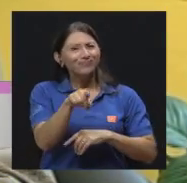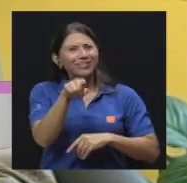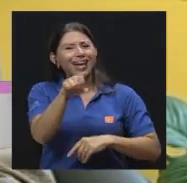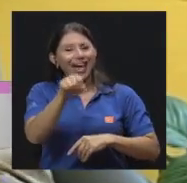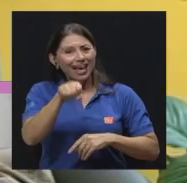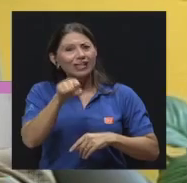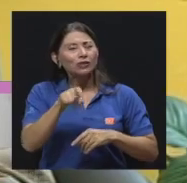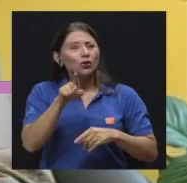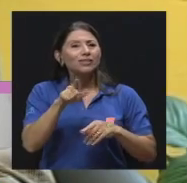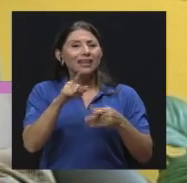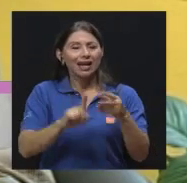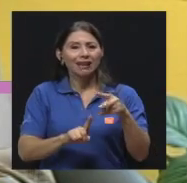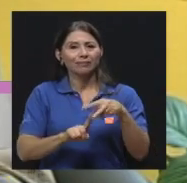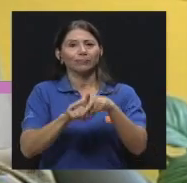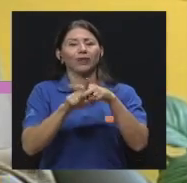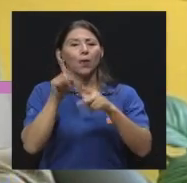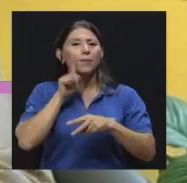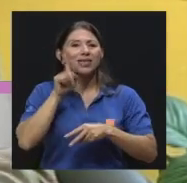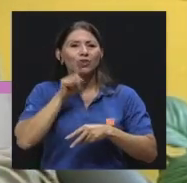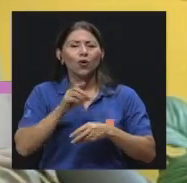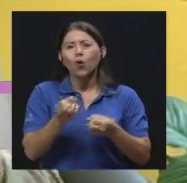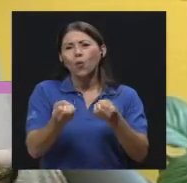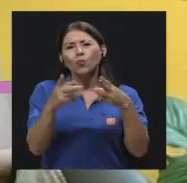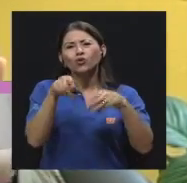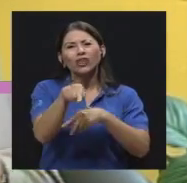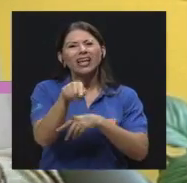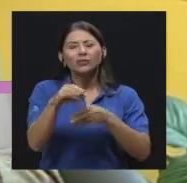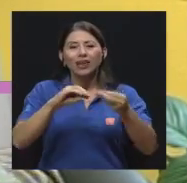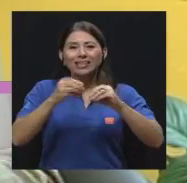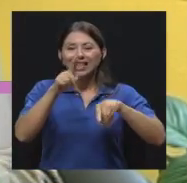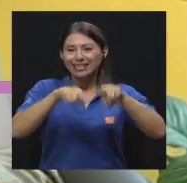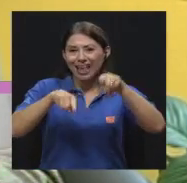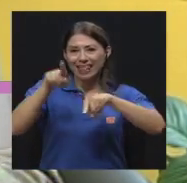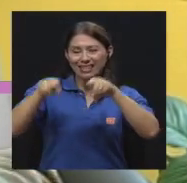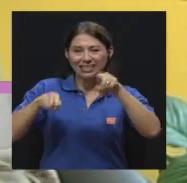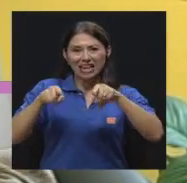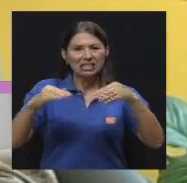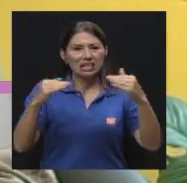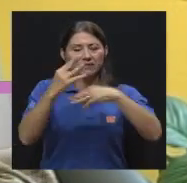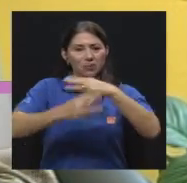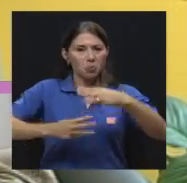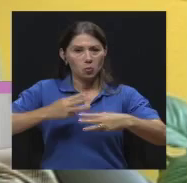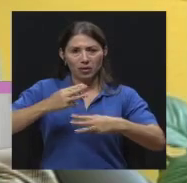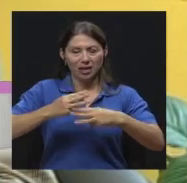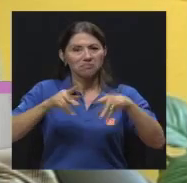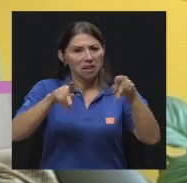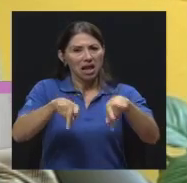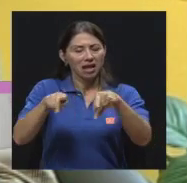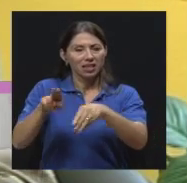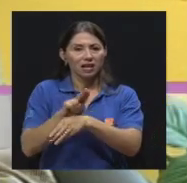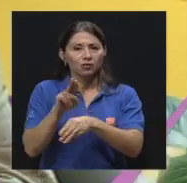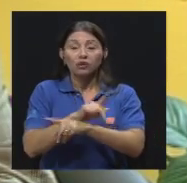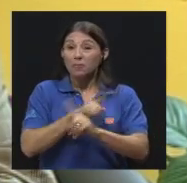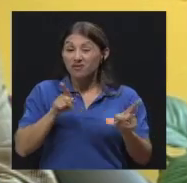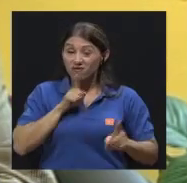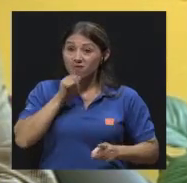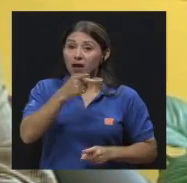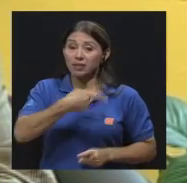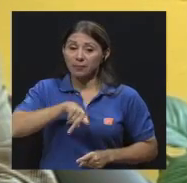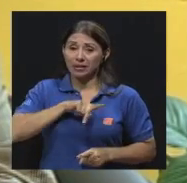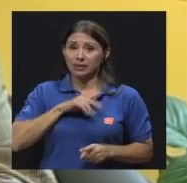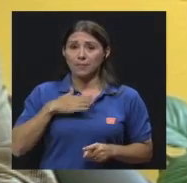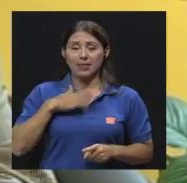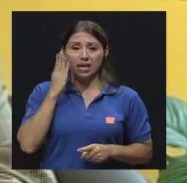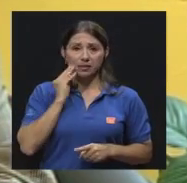estadísticas mundiales, que la gente las usa y las usa para sí, ¿verdad? Pero en realidad, en la experiencia